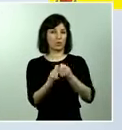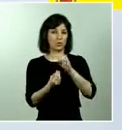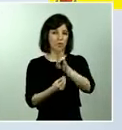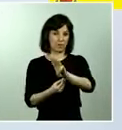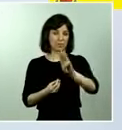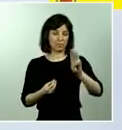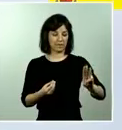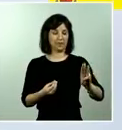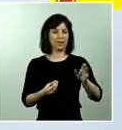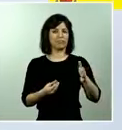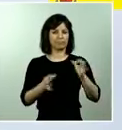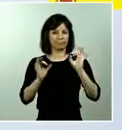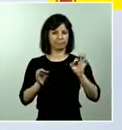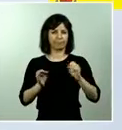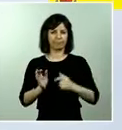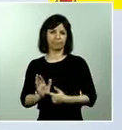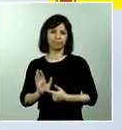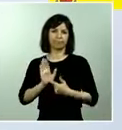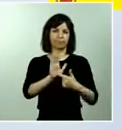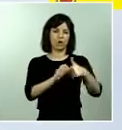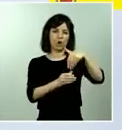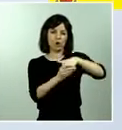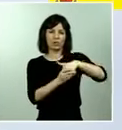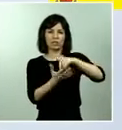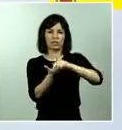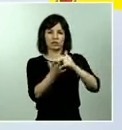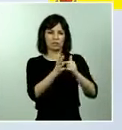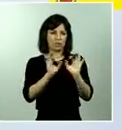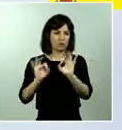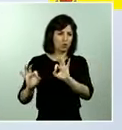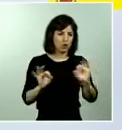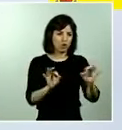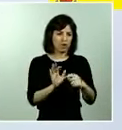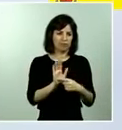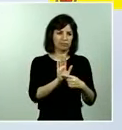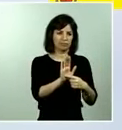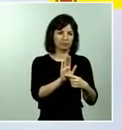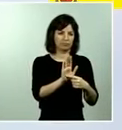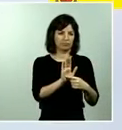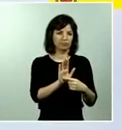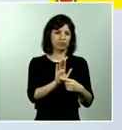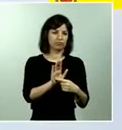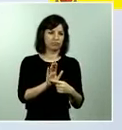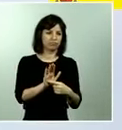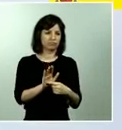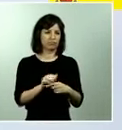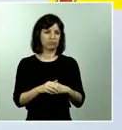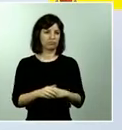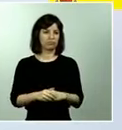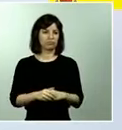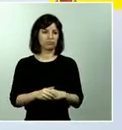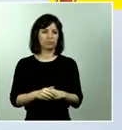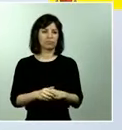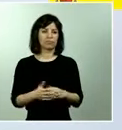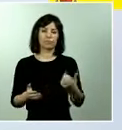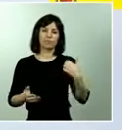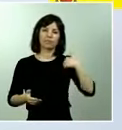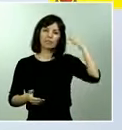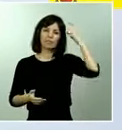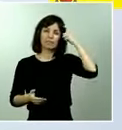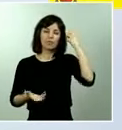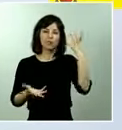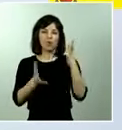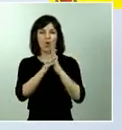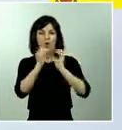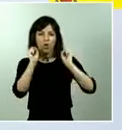contenidos como metodológica respecto de cómo poder llevar adelante este acuerdo este